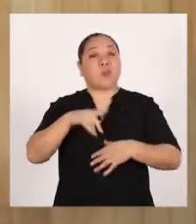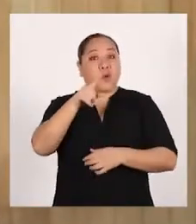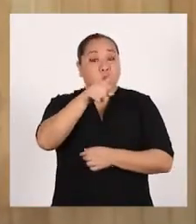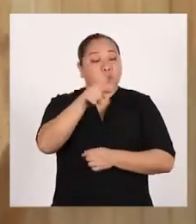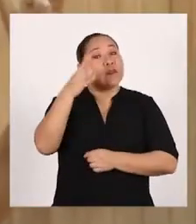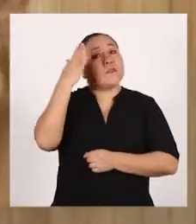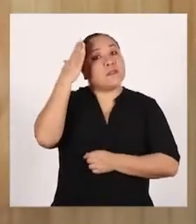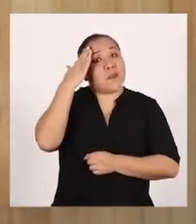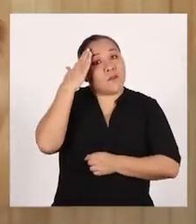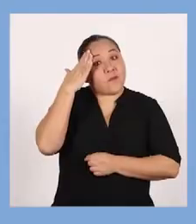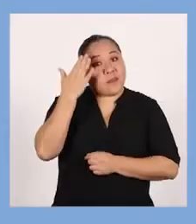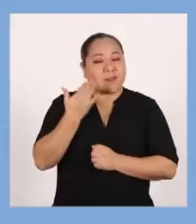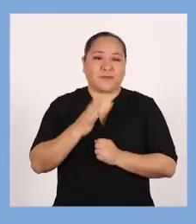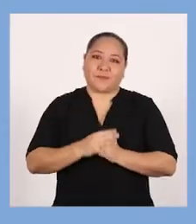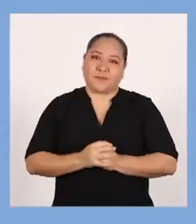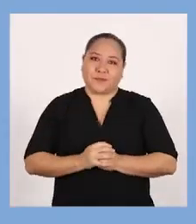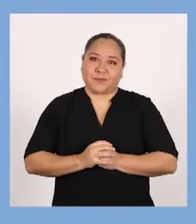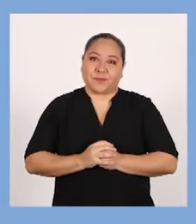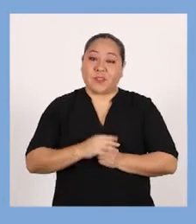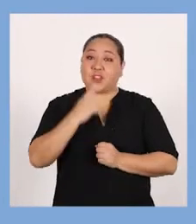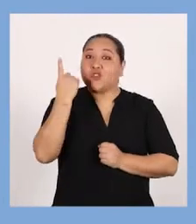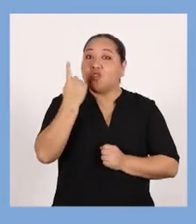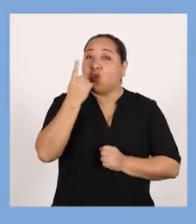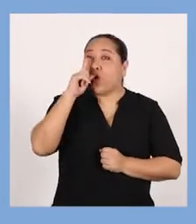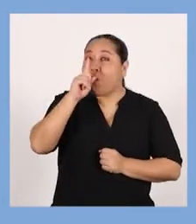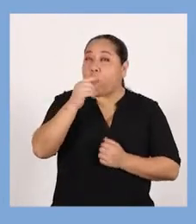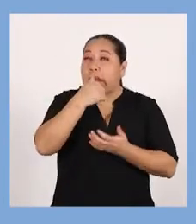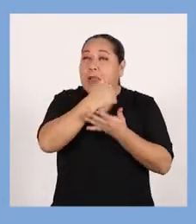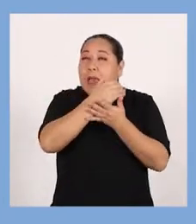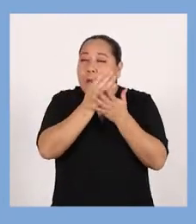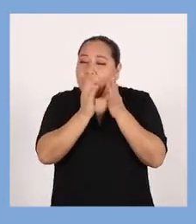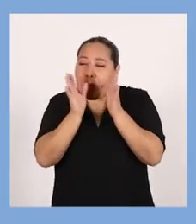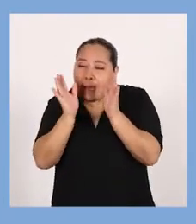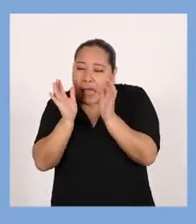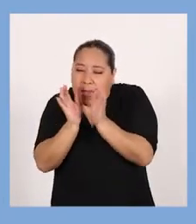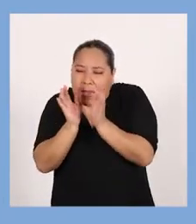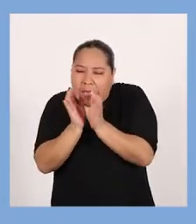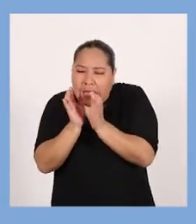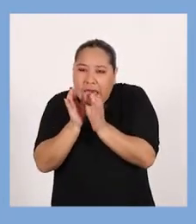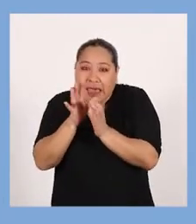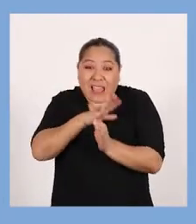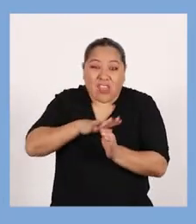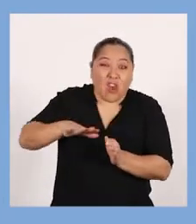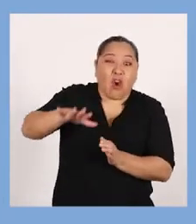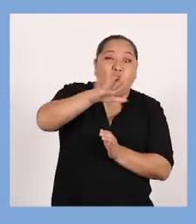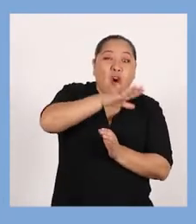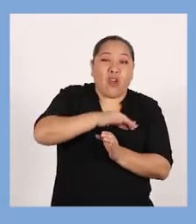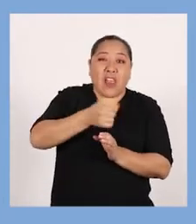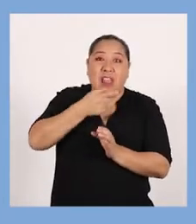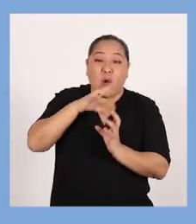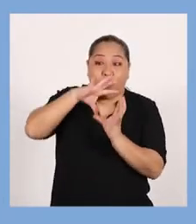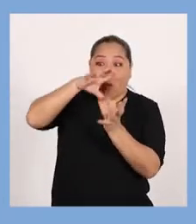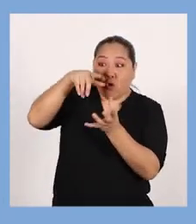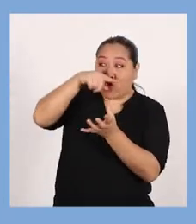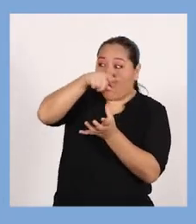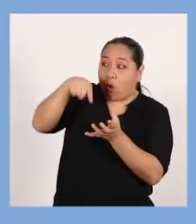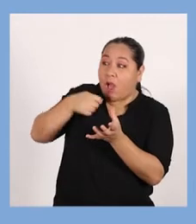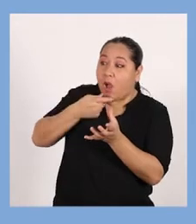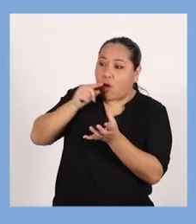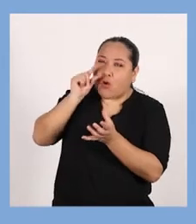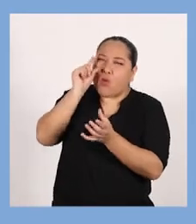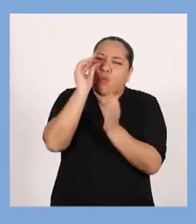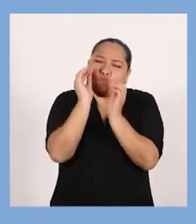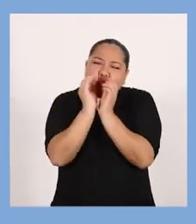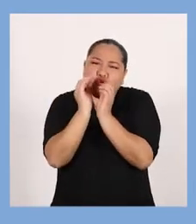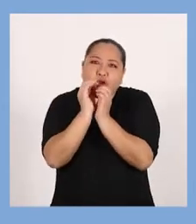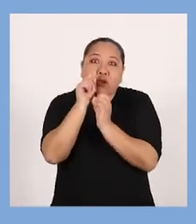¿Sabían qué? Solo una parte pequeña de todo el agua del planeta es